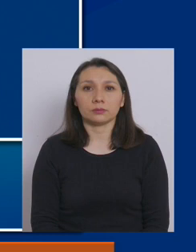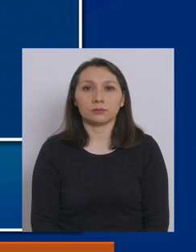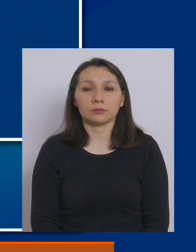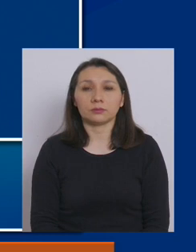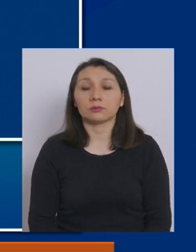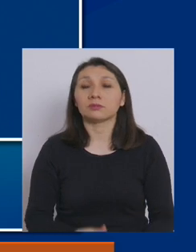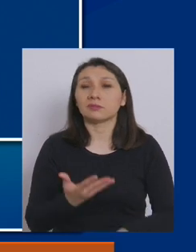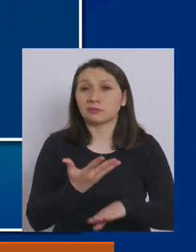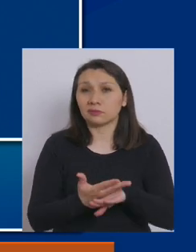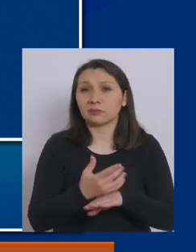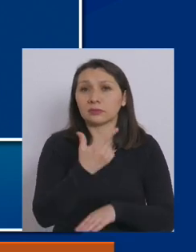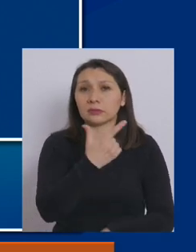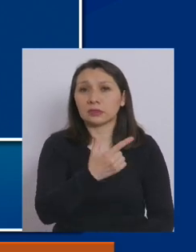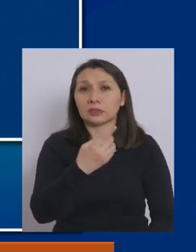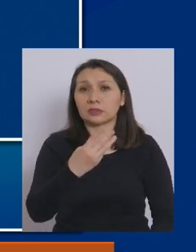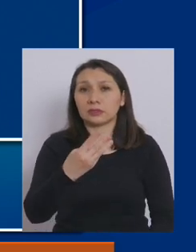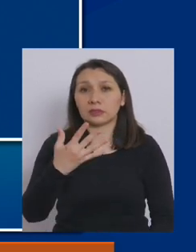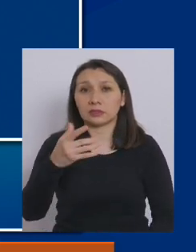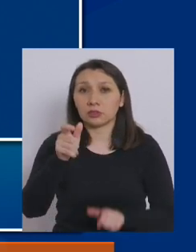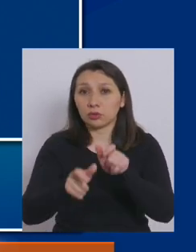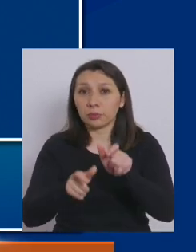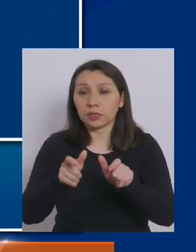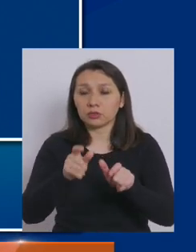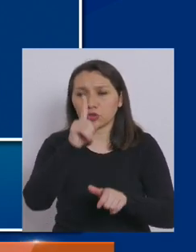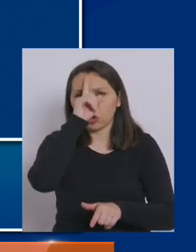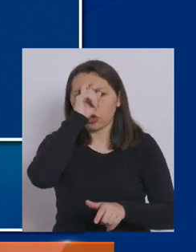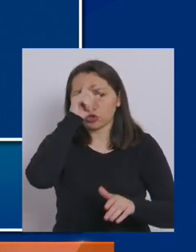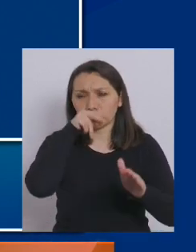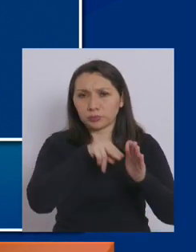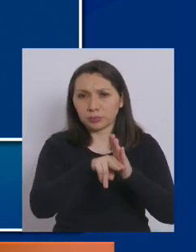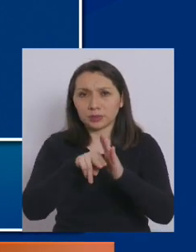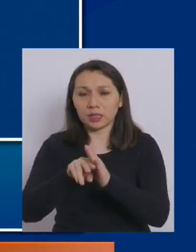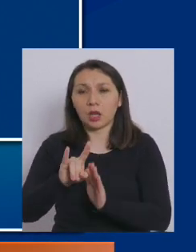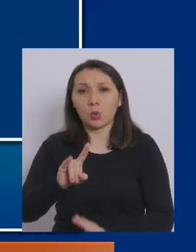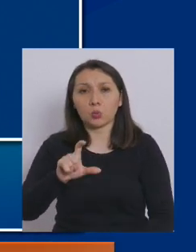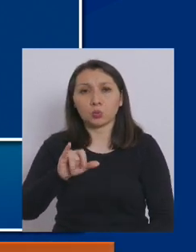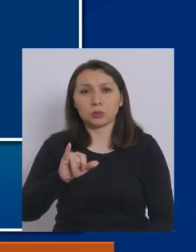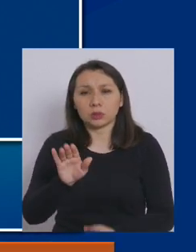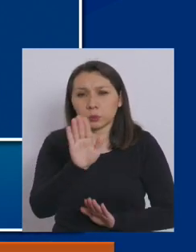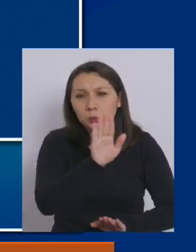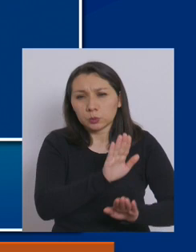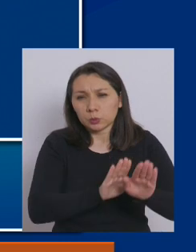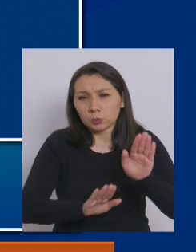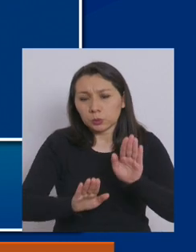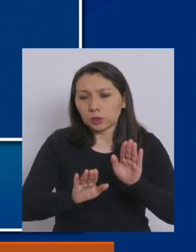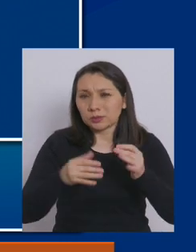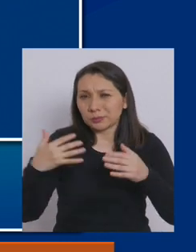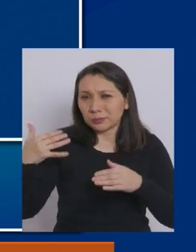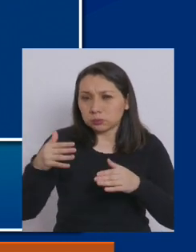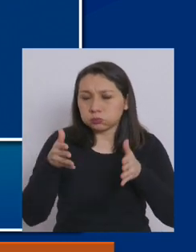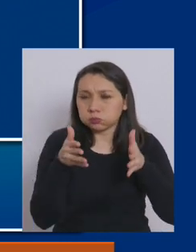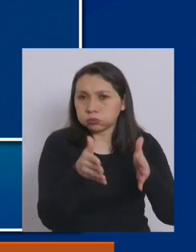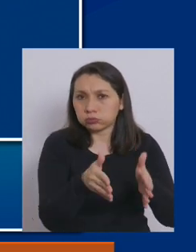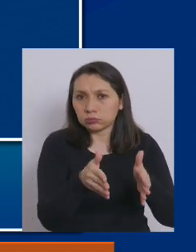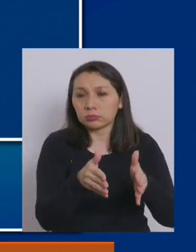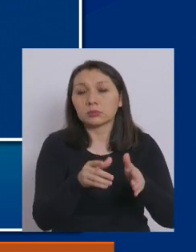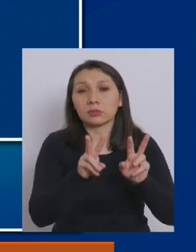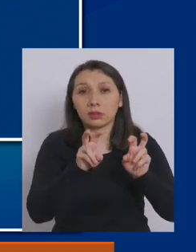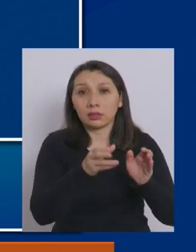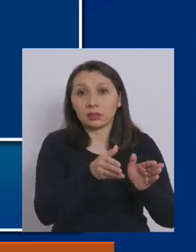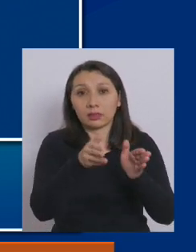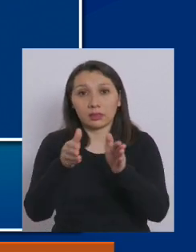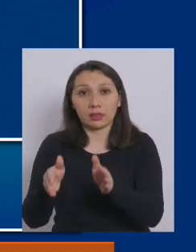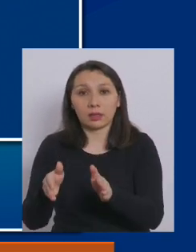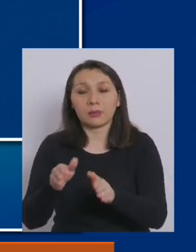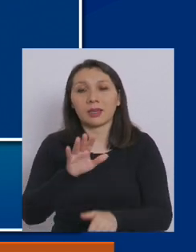Hay 725 personas que se encuentran hospitalizadas en unidades de cuidados intensivos, de las cuales